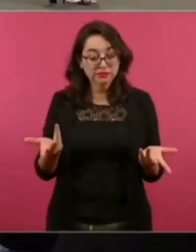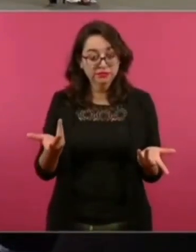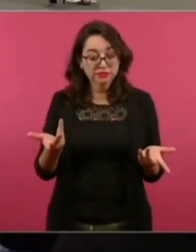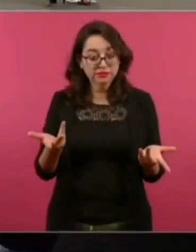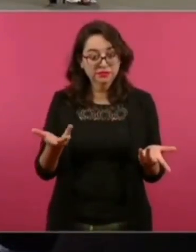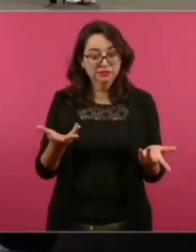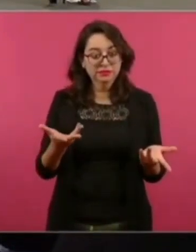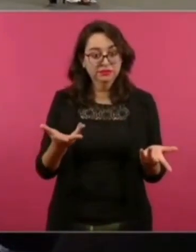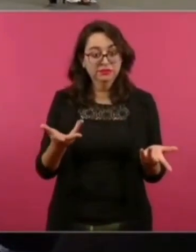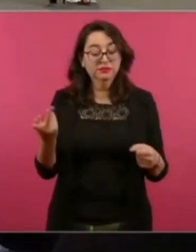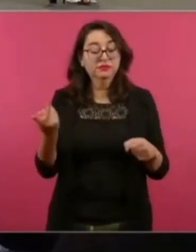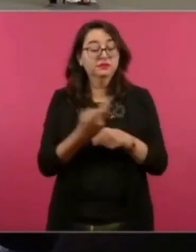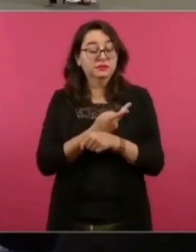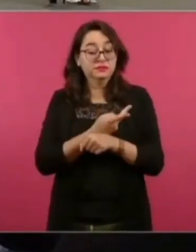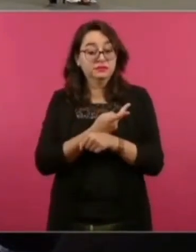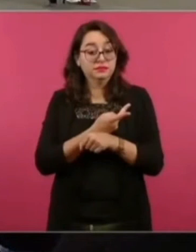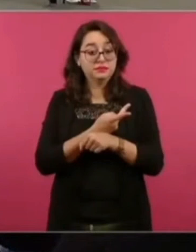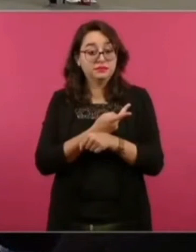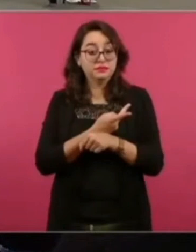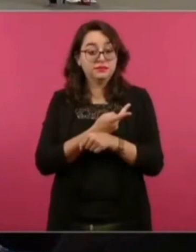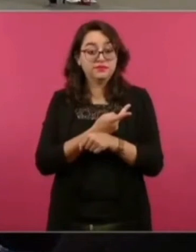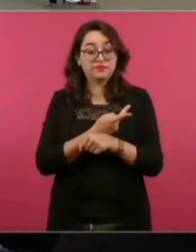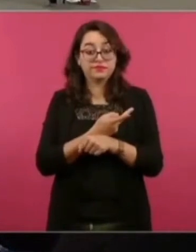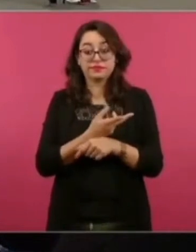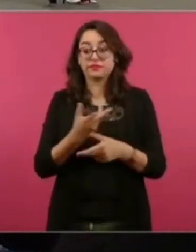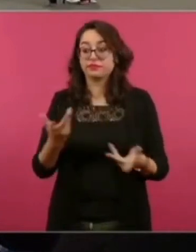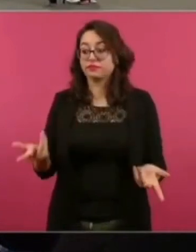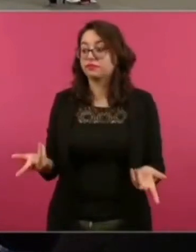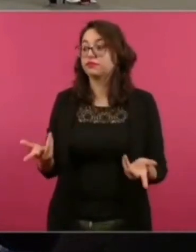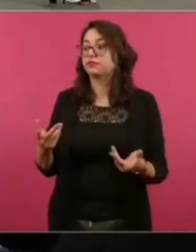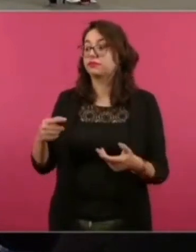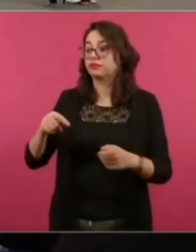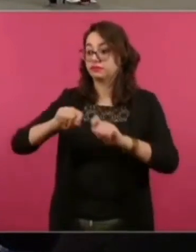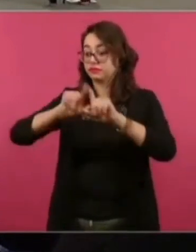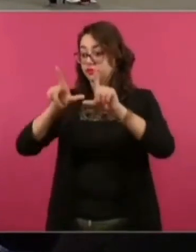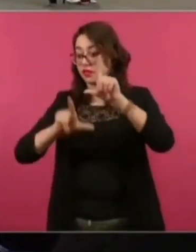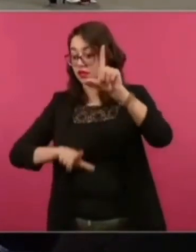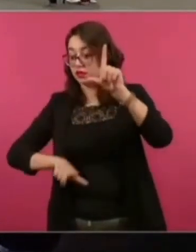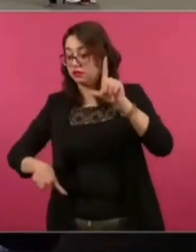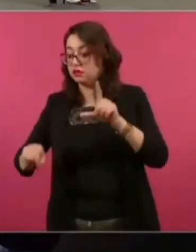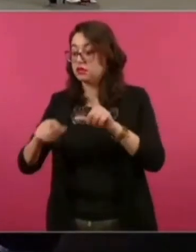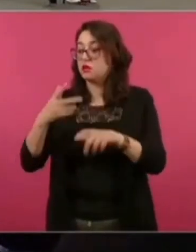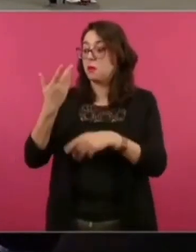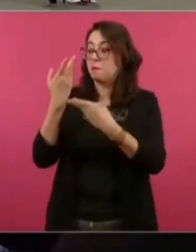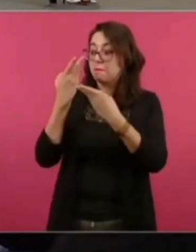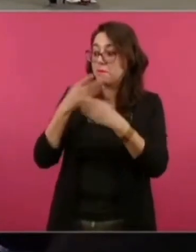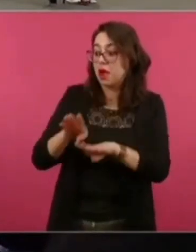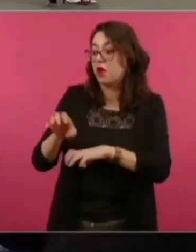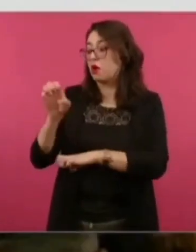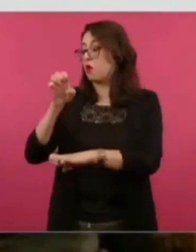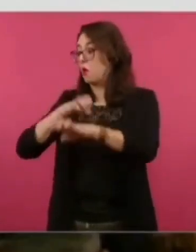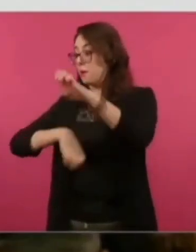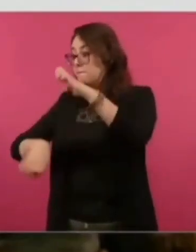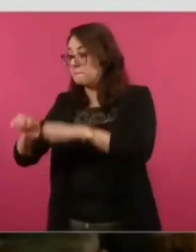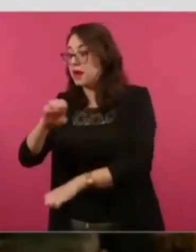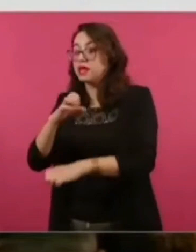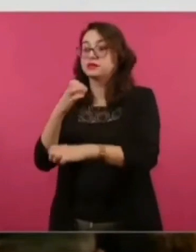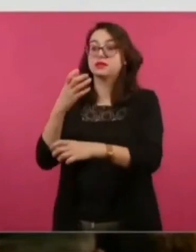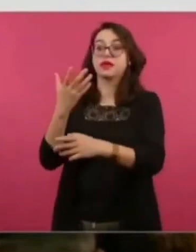cuando entregaron los bancos, las empresas, todo a sus allegados.